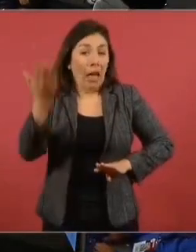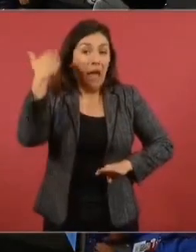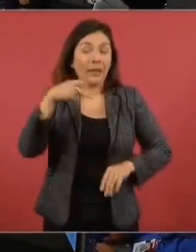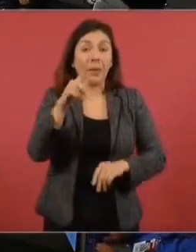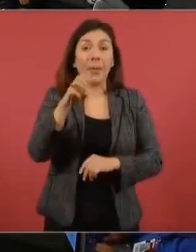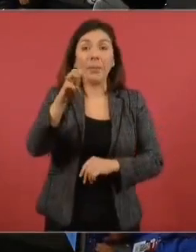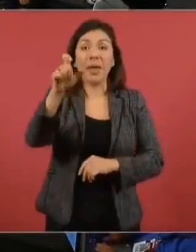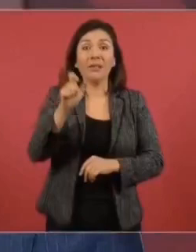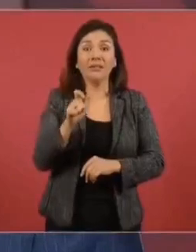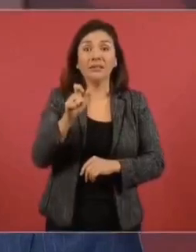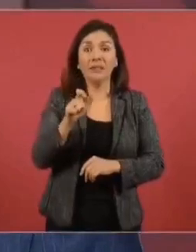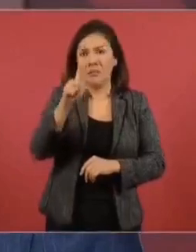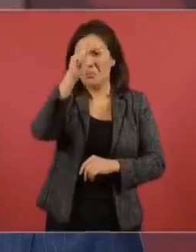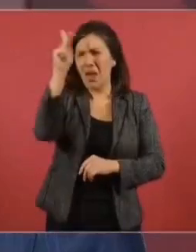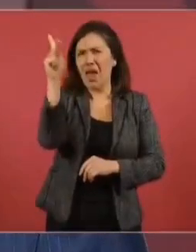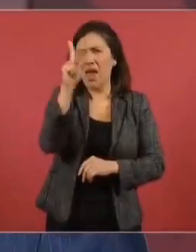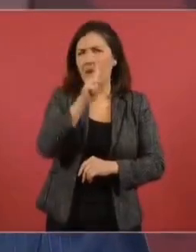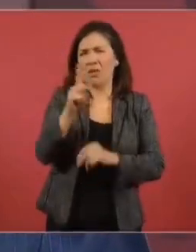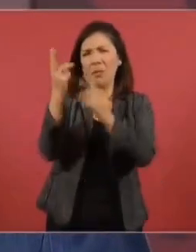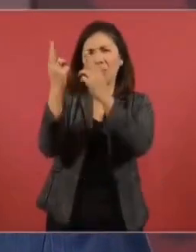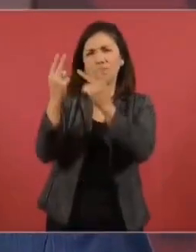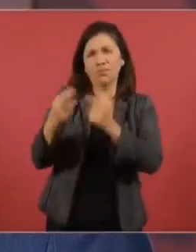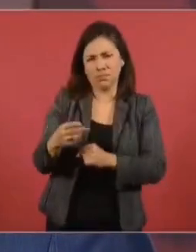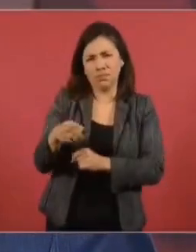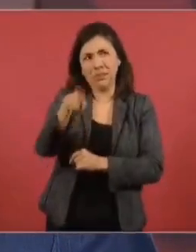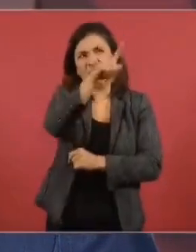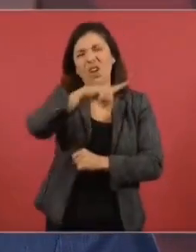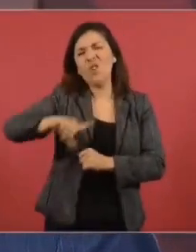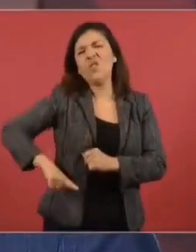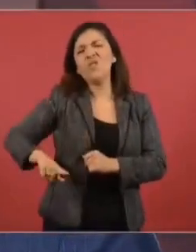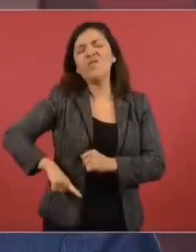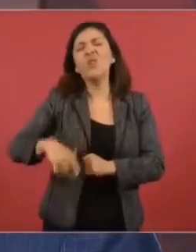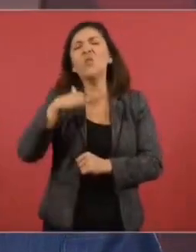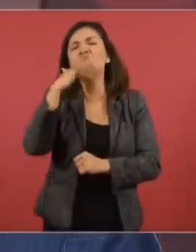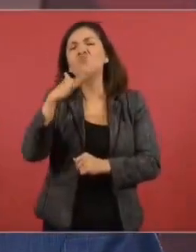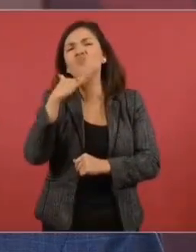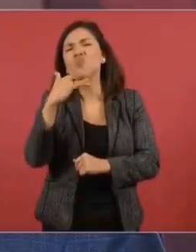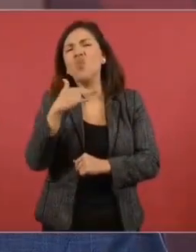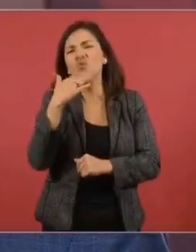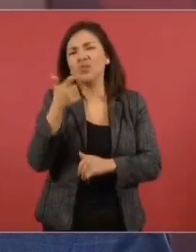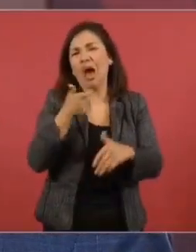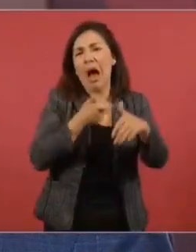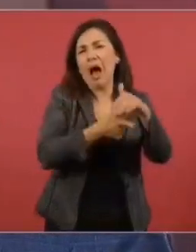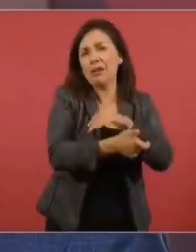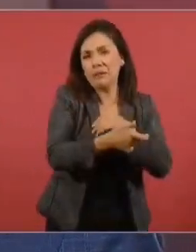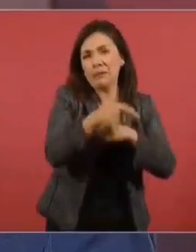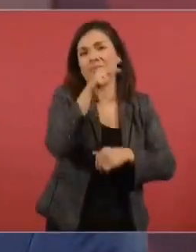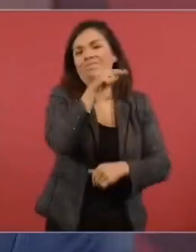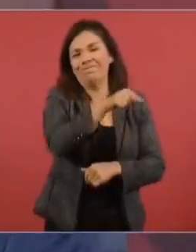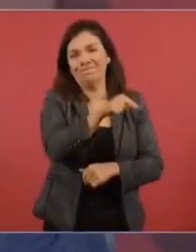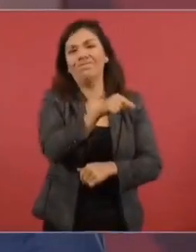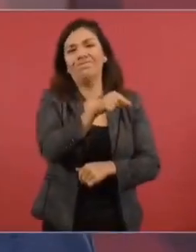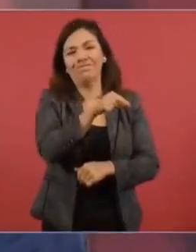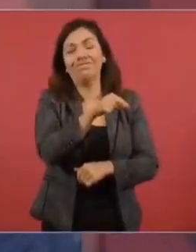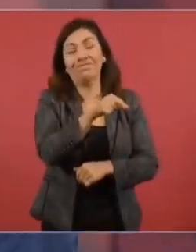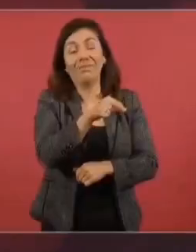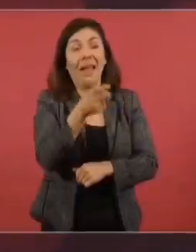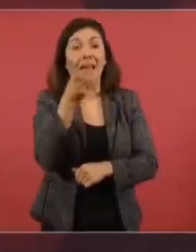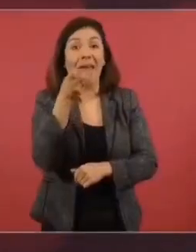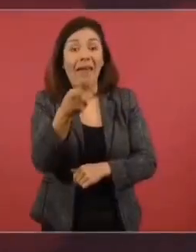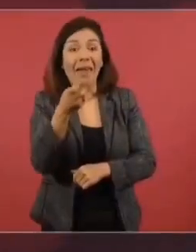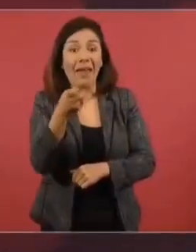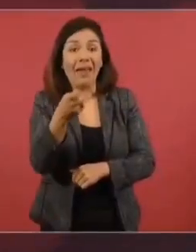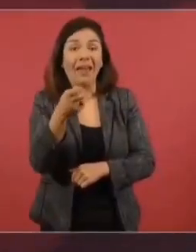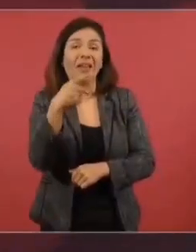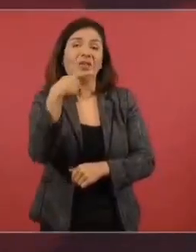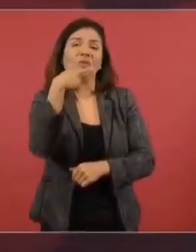Pemex, estos corruptos, porque ese fue el